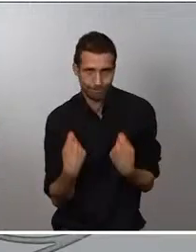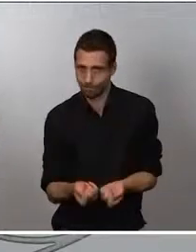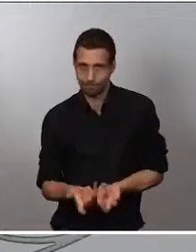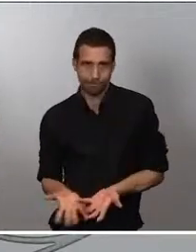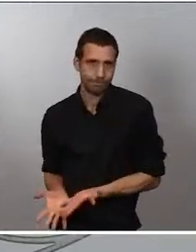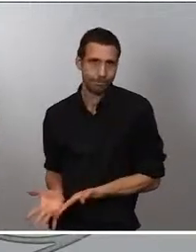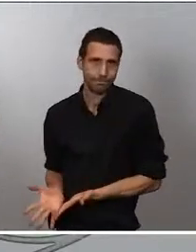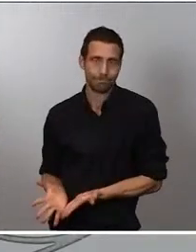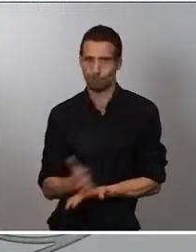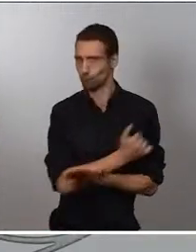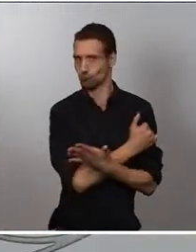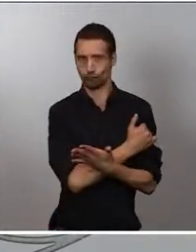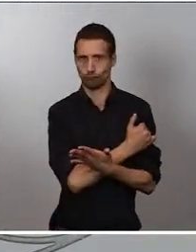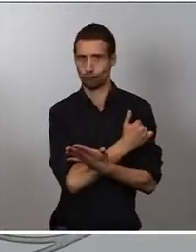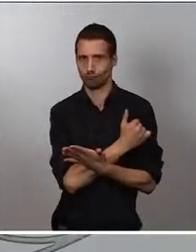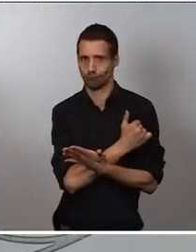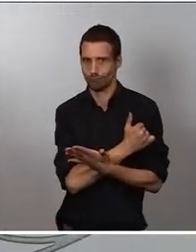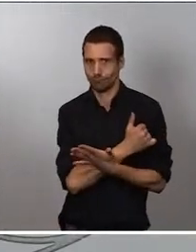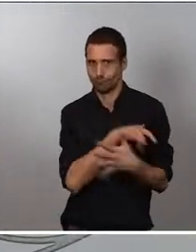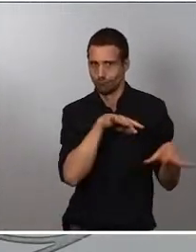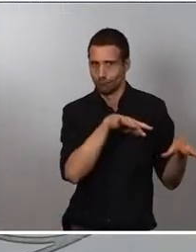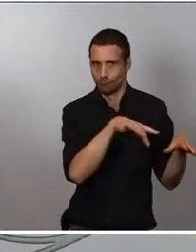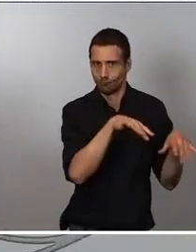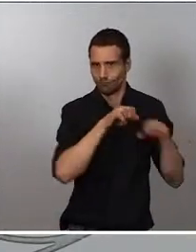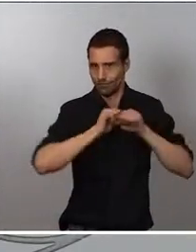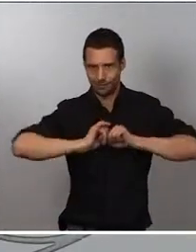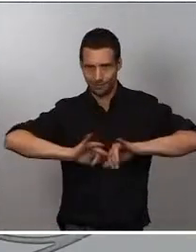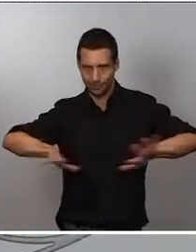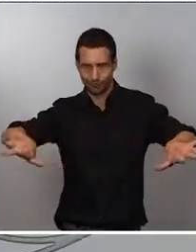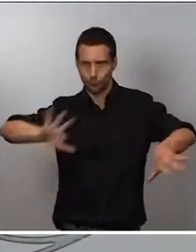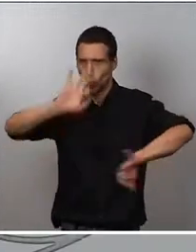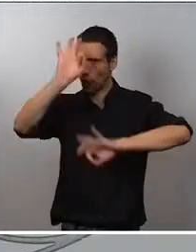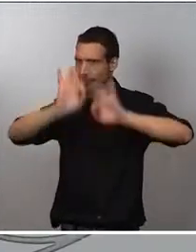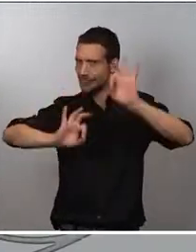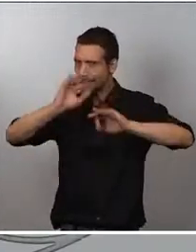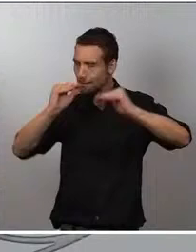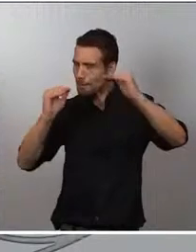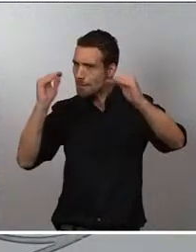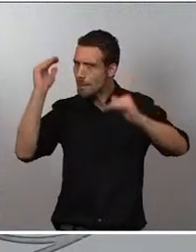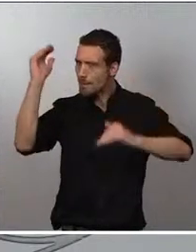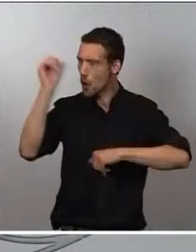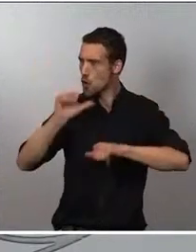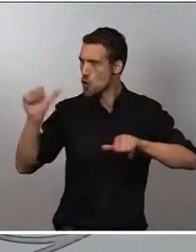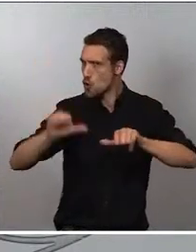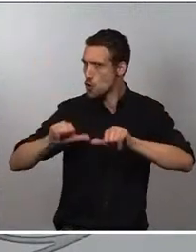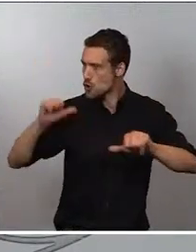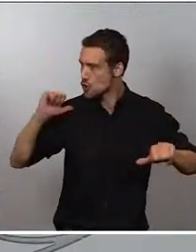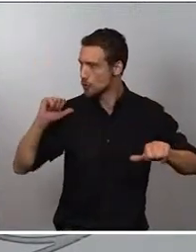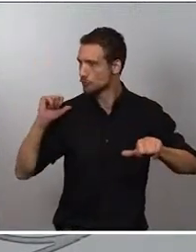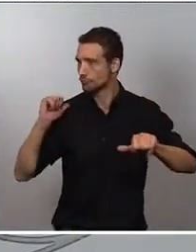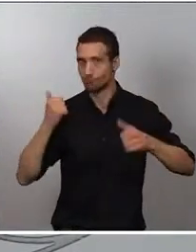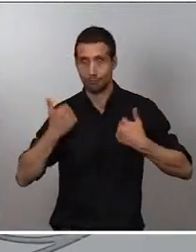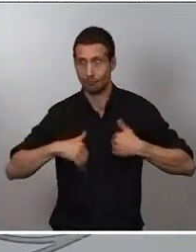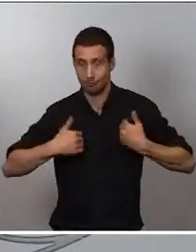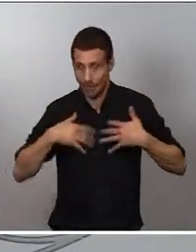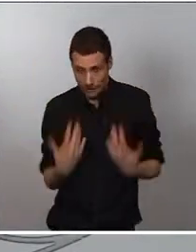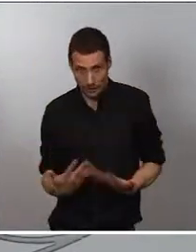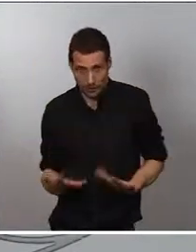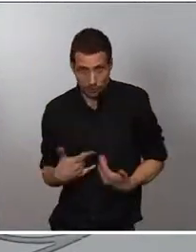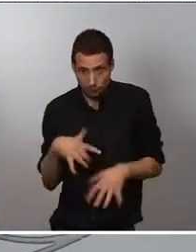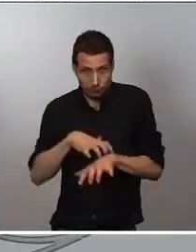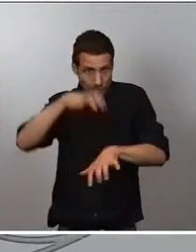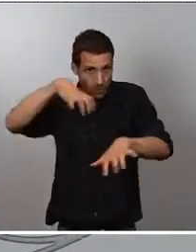porcentaje en las últimas semanas hasta convertirse prácticamente ya en la variante mayoritaria en nuestro país.